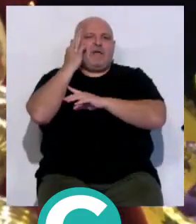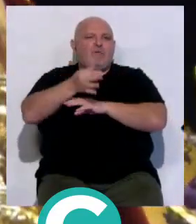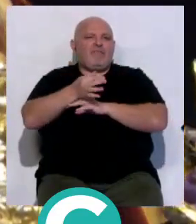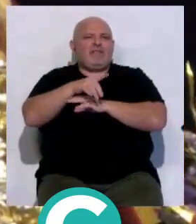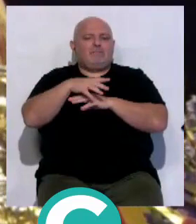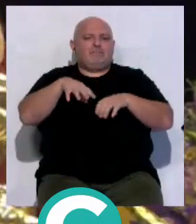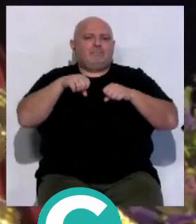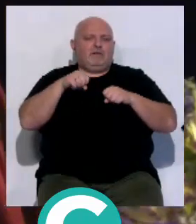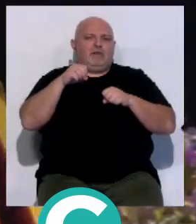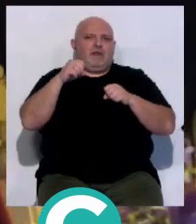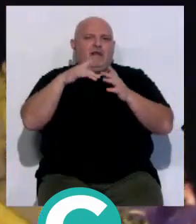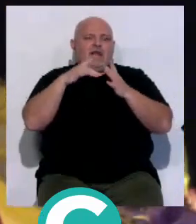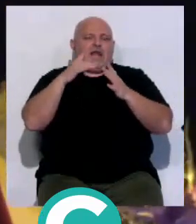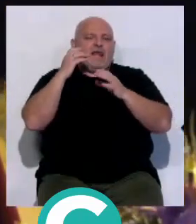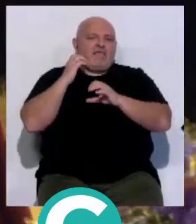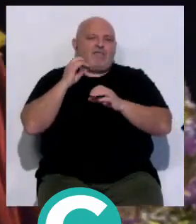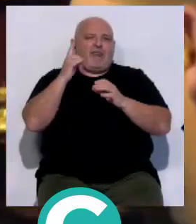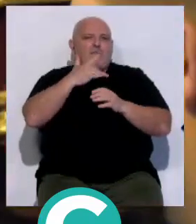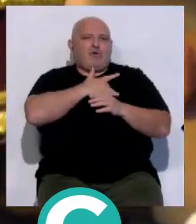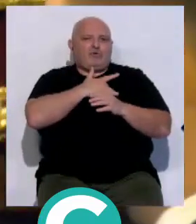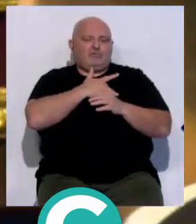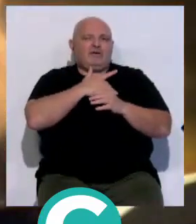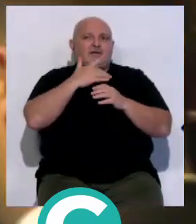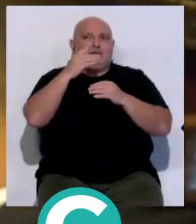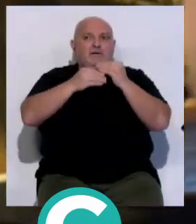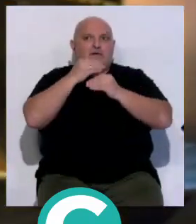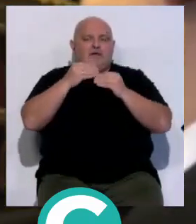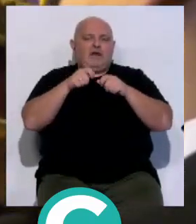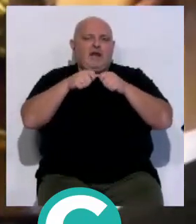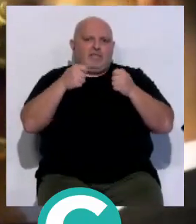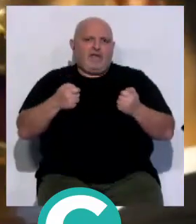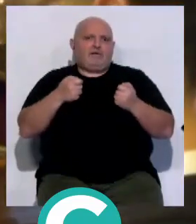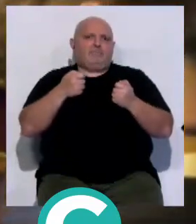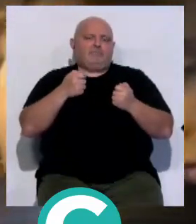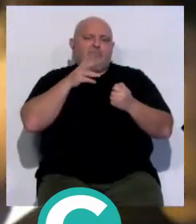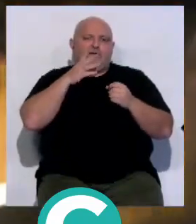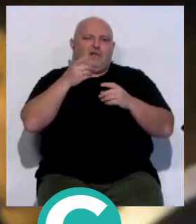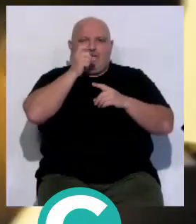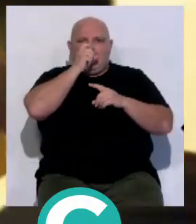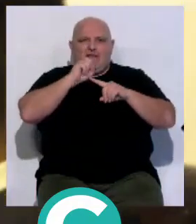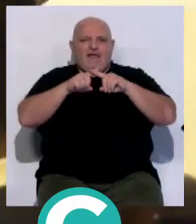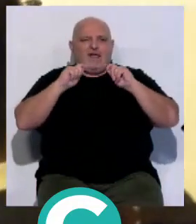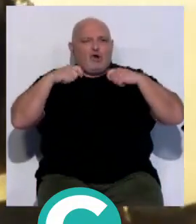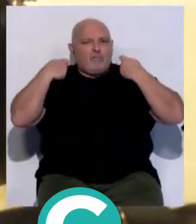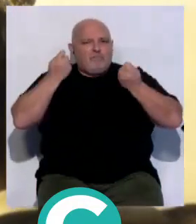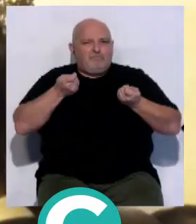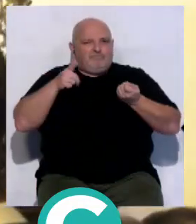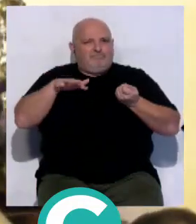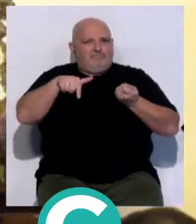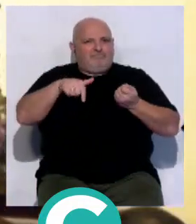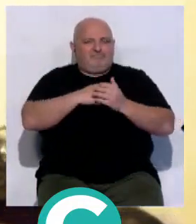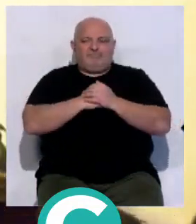presidido por la imagen del Nazareno del Amor, un rezo realizado por el interior del templo y por el claustro del antiguo convento de los franciscanos.